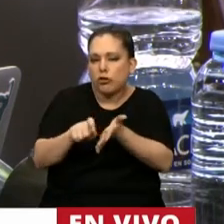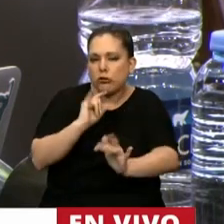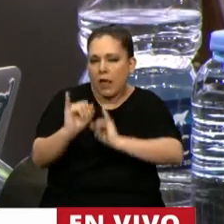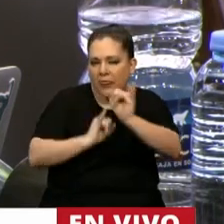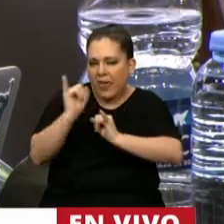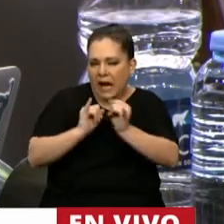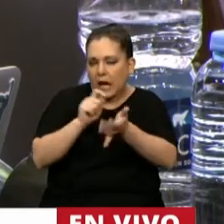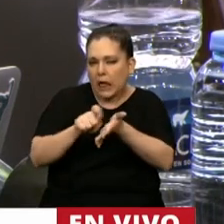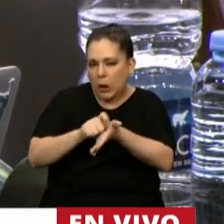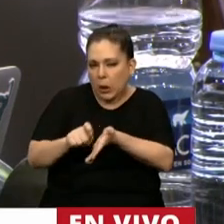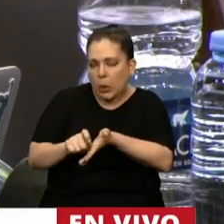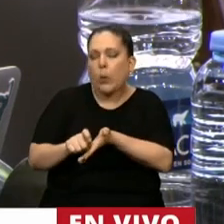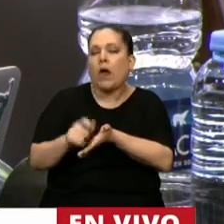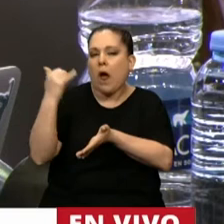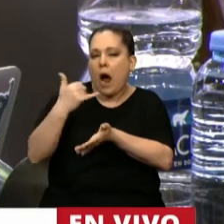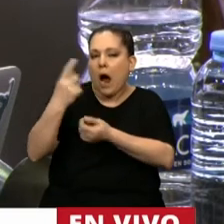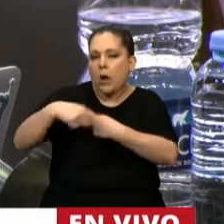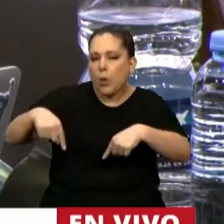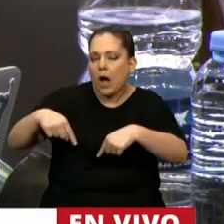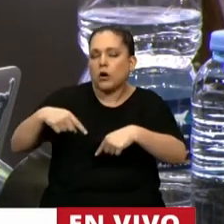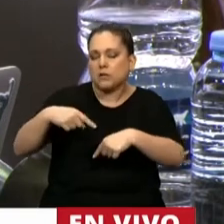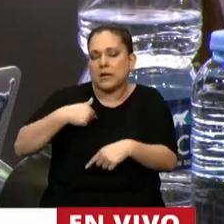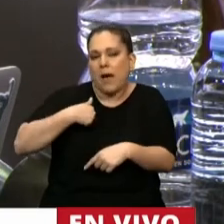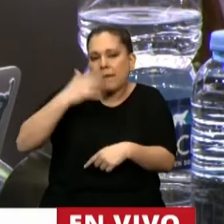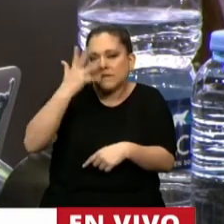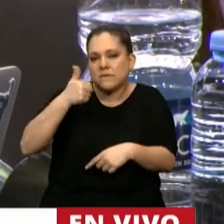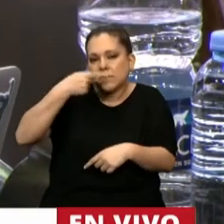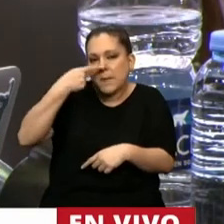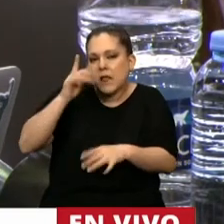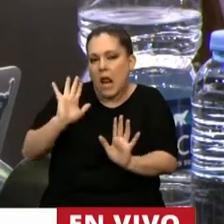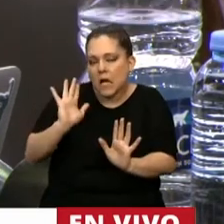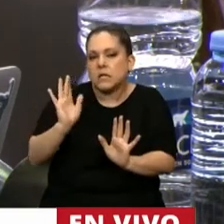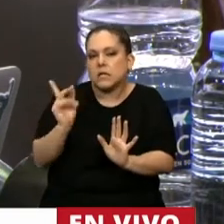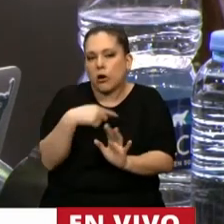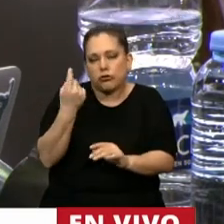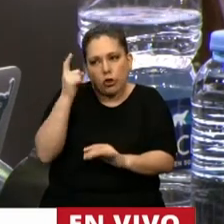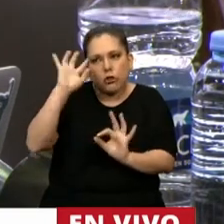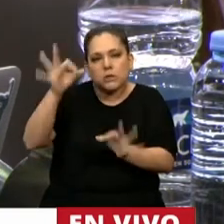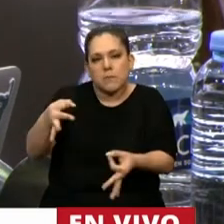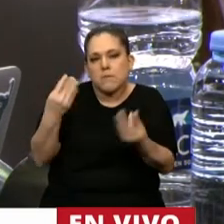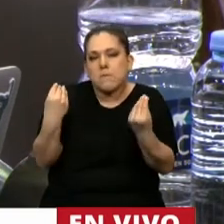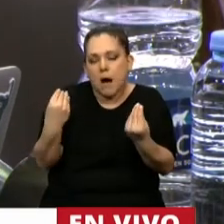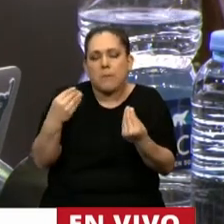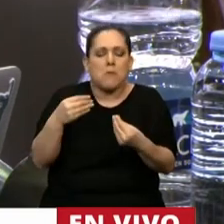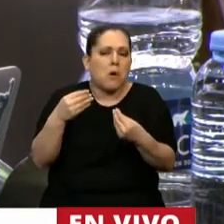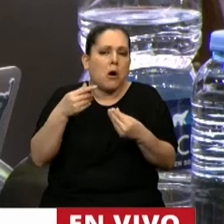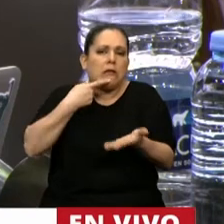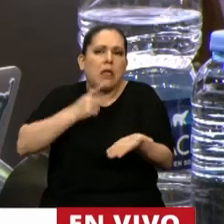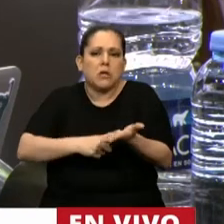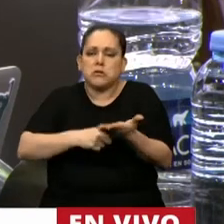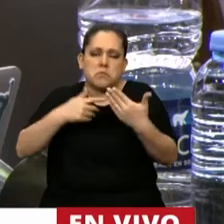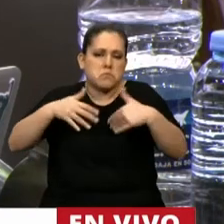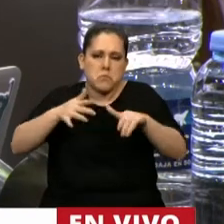y hay algunas cuestiones que sí me interesa que lo tengamos en cuenta más allá de lo resolutivo.